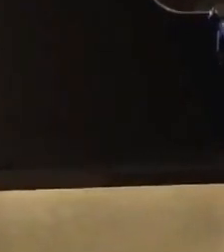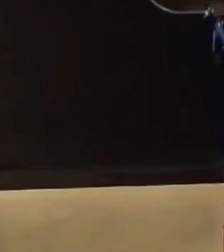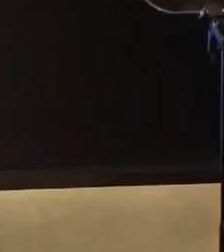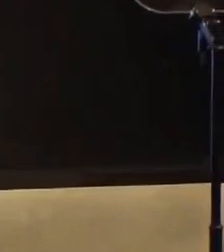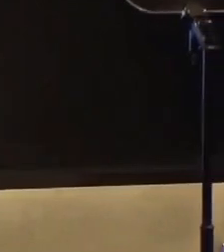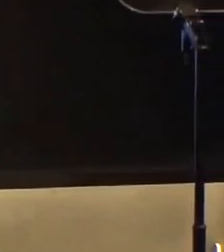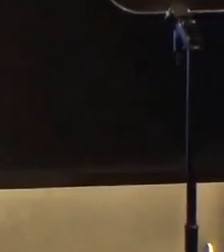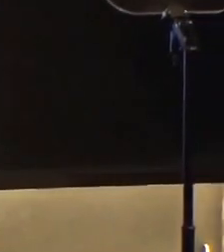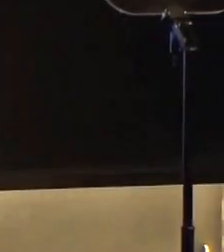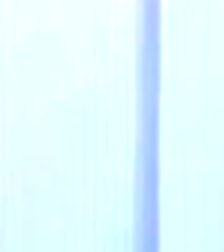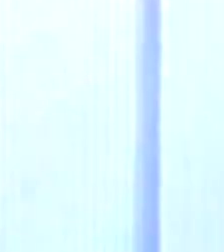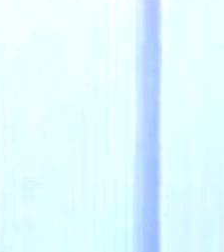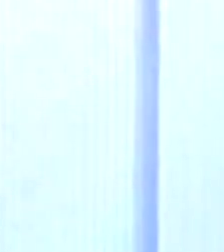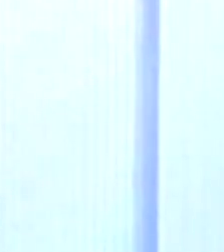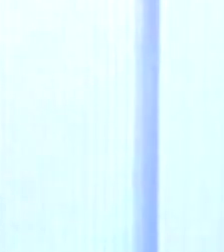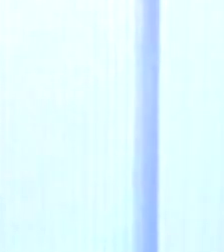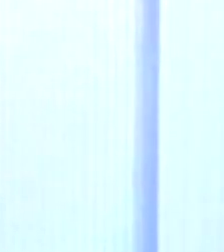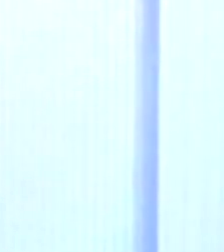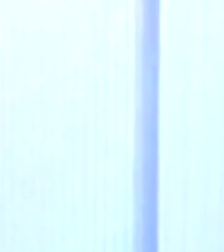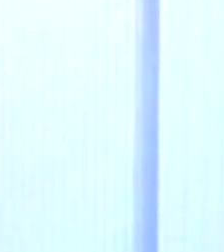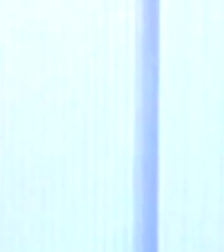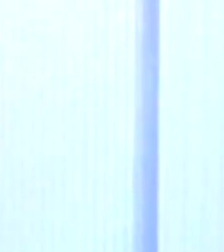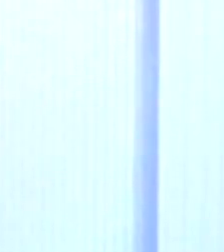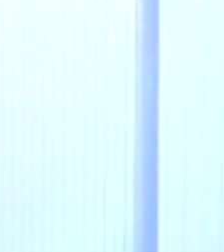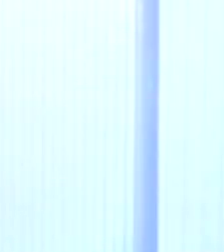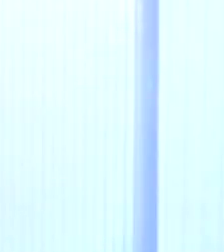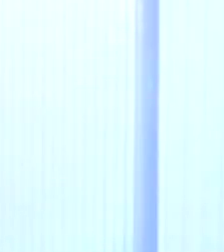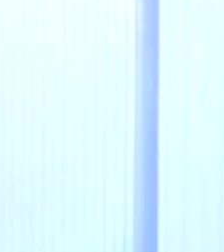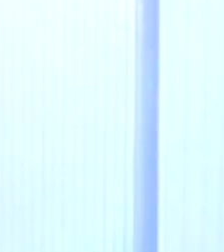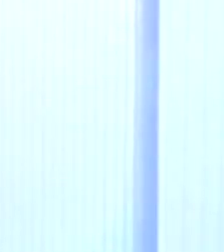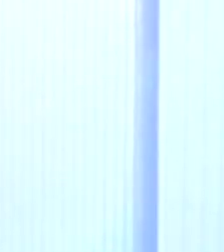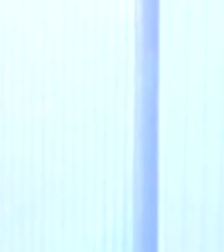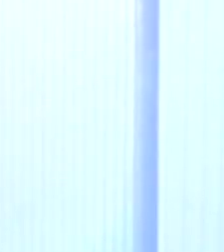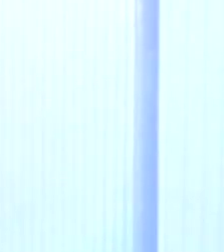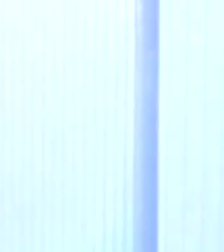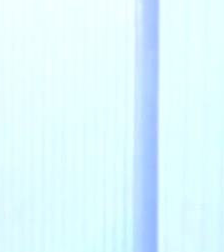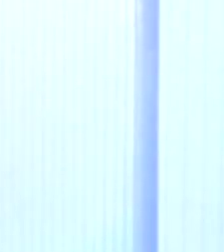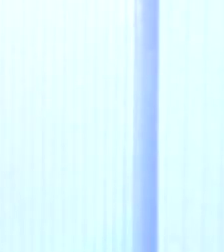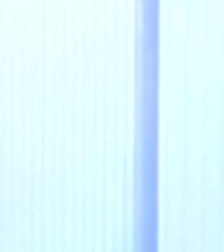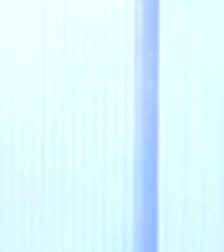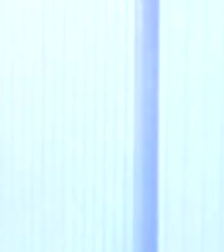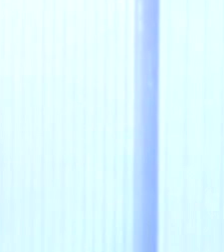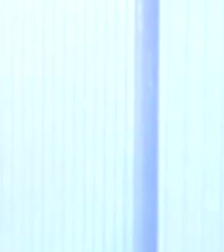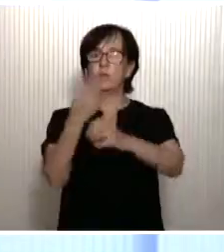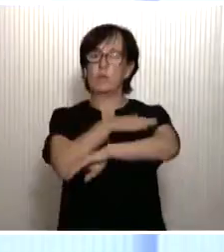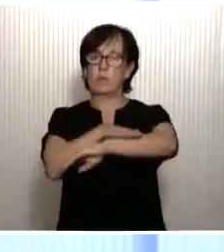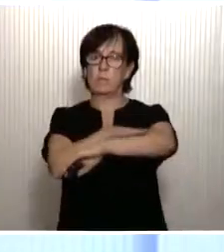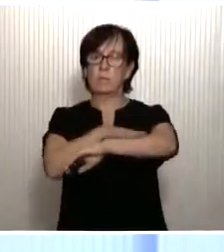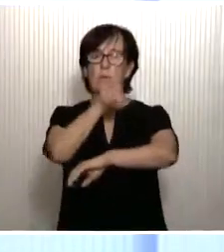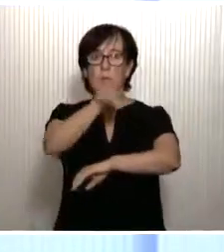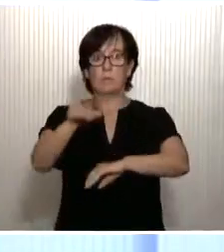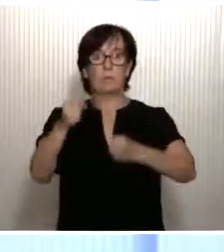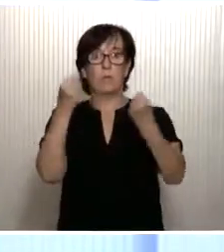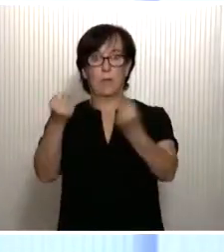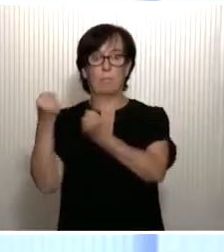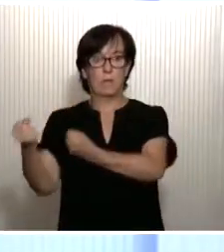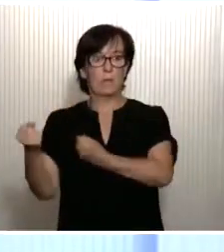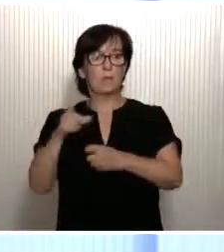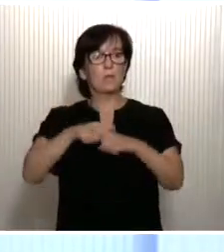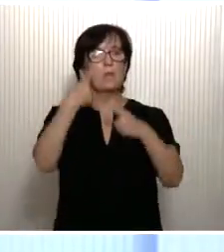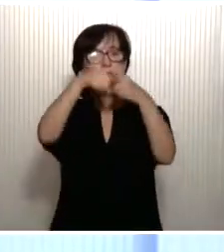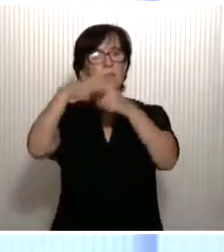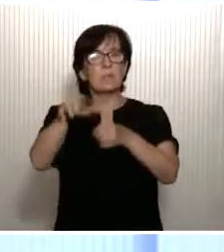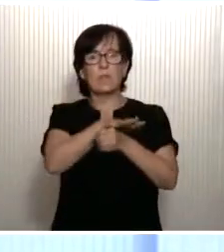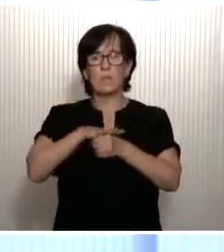derechas ni virus de izquierdas. Sin hacer una referencia directa a la negociación de los presupuestos, Sánchez ha incidido durante su